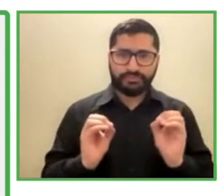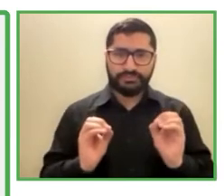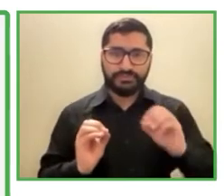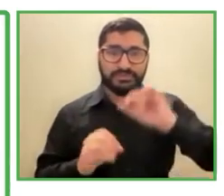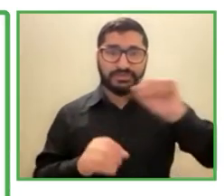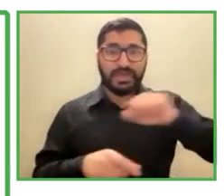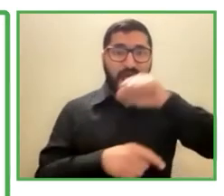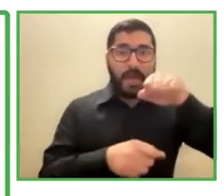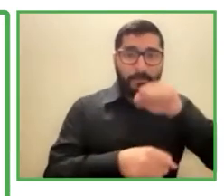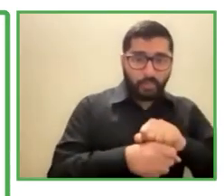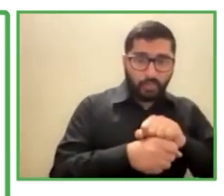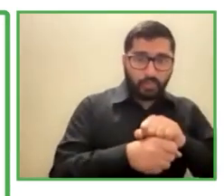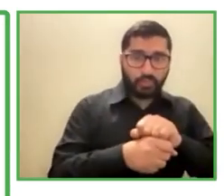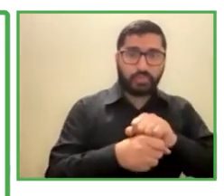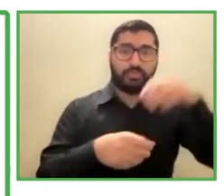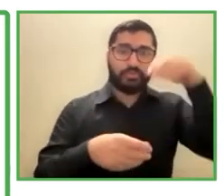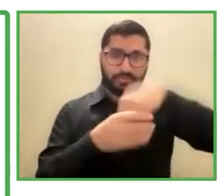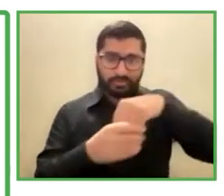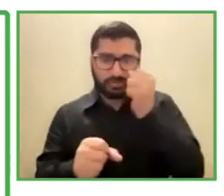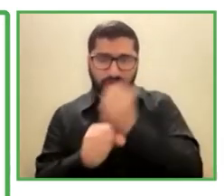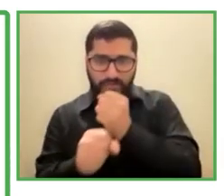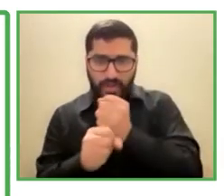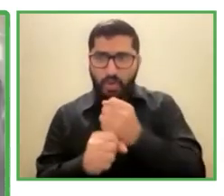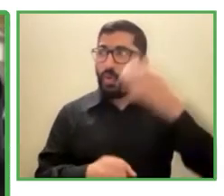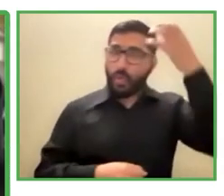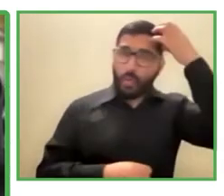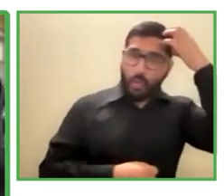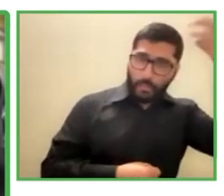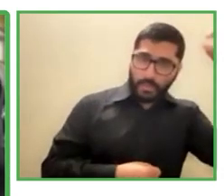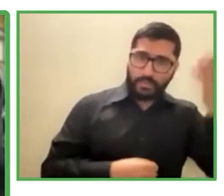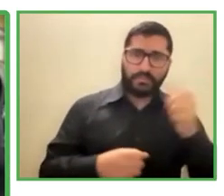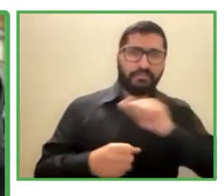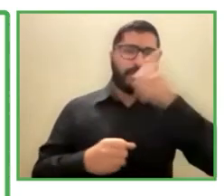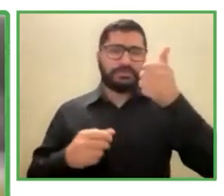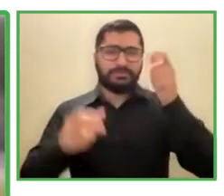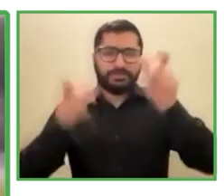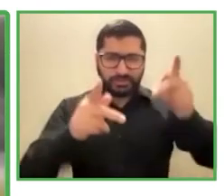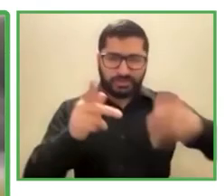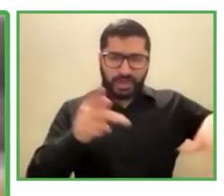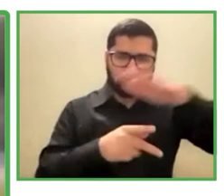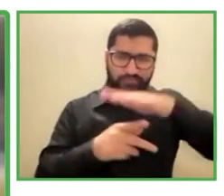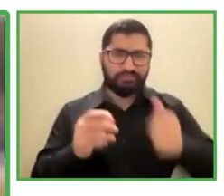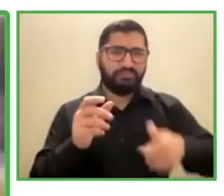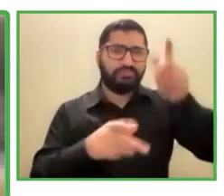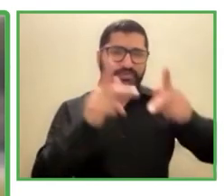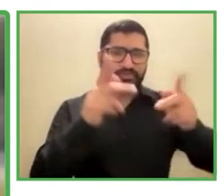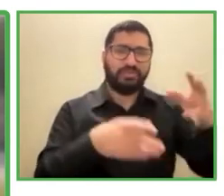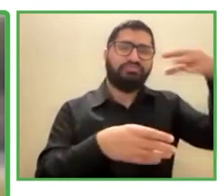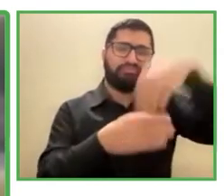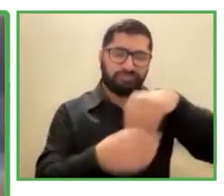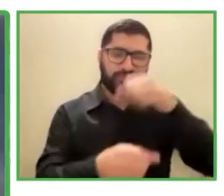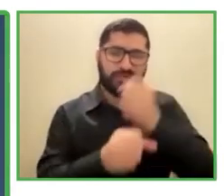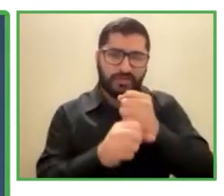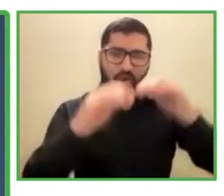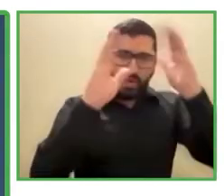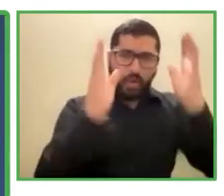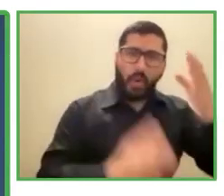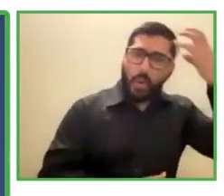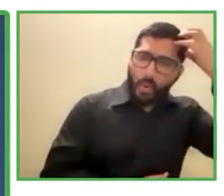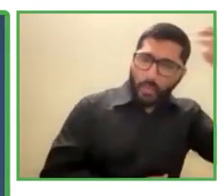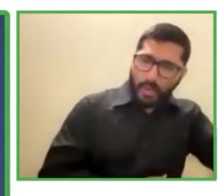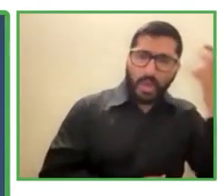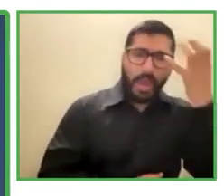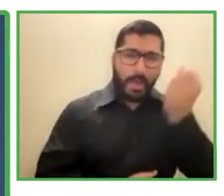nuestros clientes son empresas multinacionales, instituciones académicas y el gobierno, y tenemos clientes y estudiantes de todo el mundo.